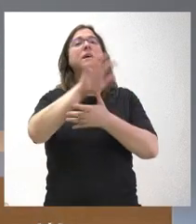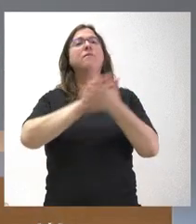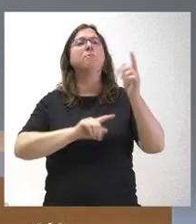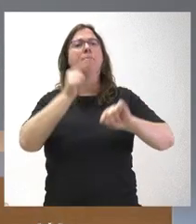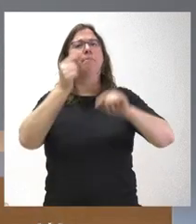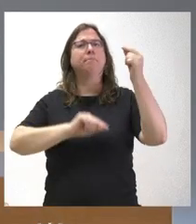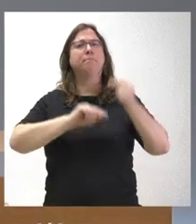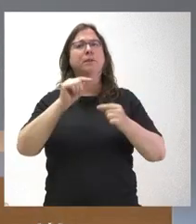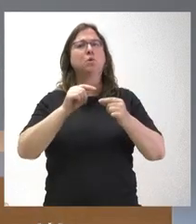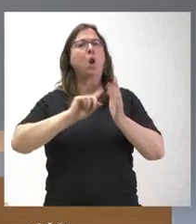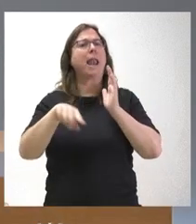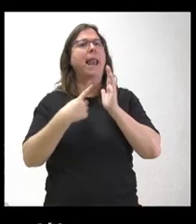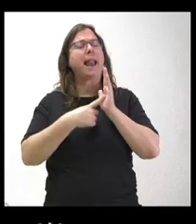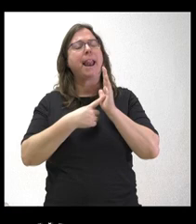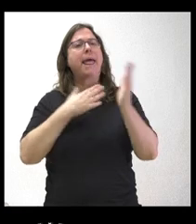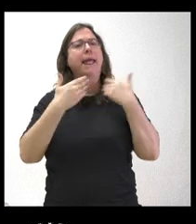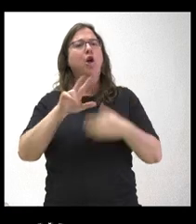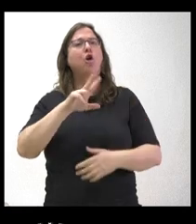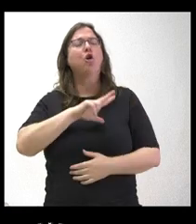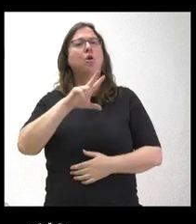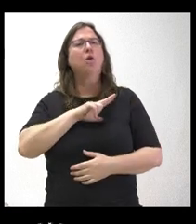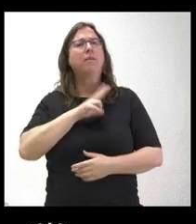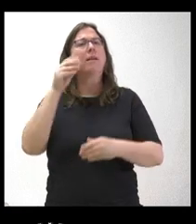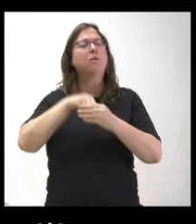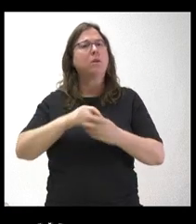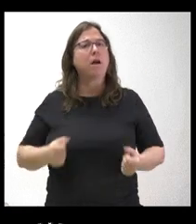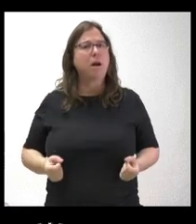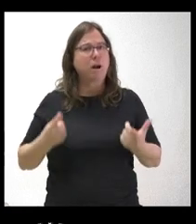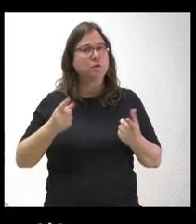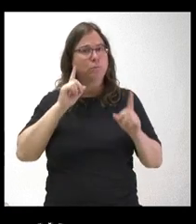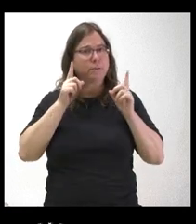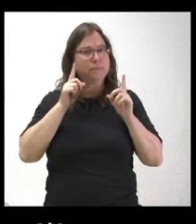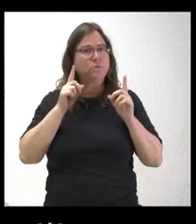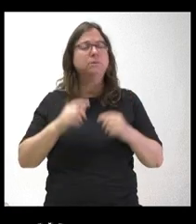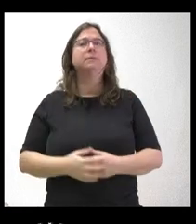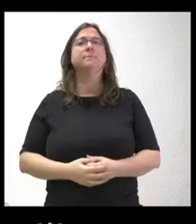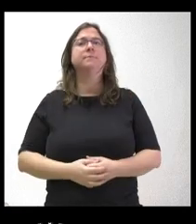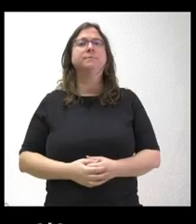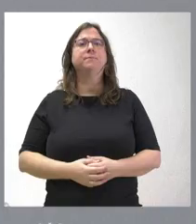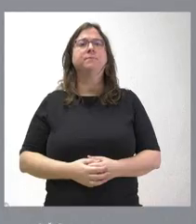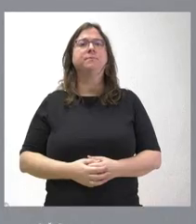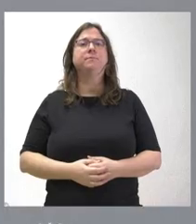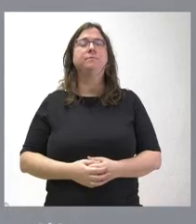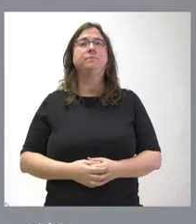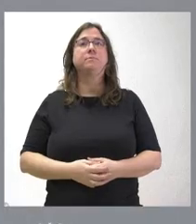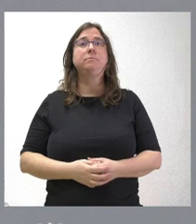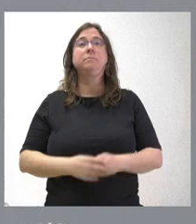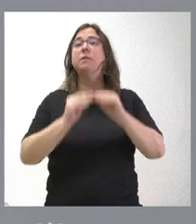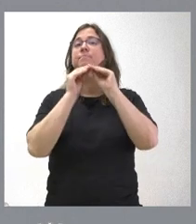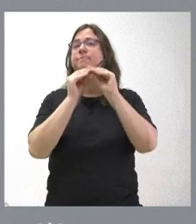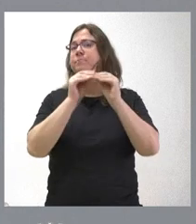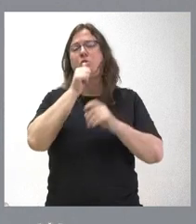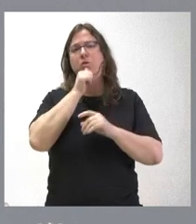de la ley de Concordia, no sé si incluye una previsión de gasto y que a cuánto asciende anualmente. Pues lo han elaborado el